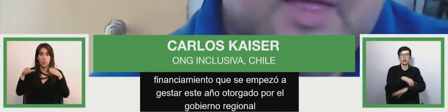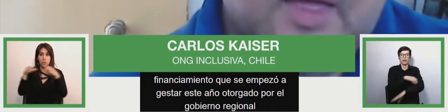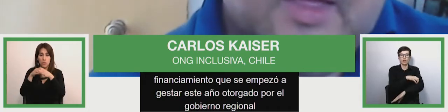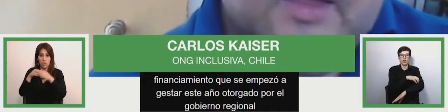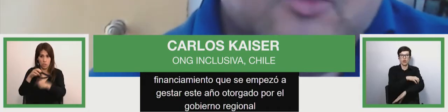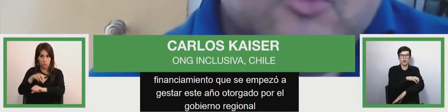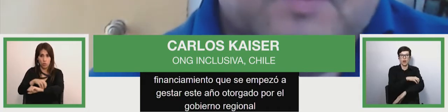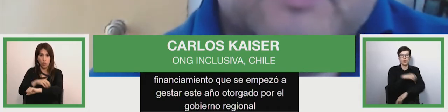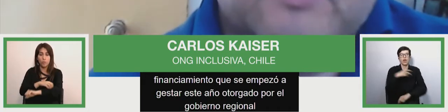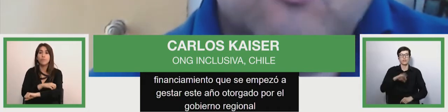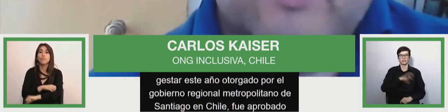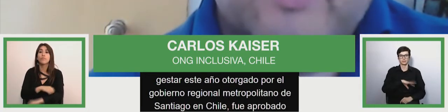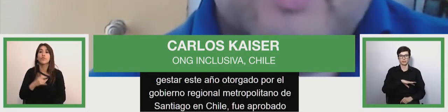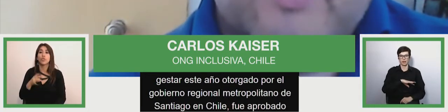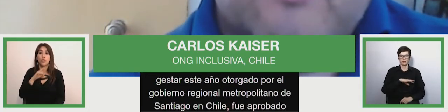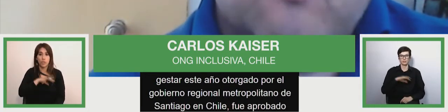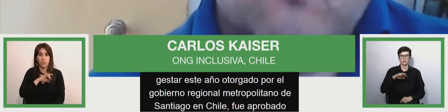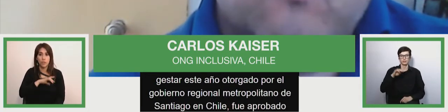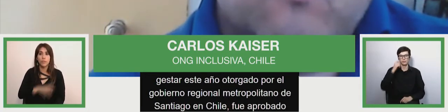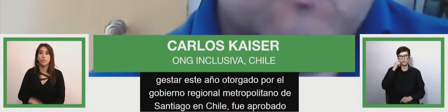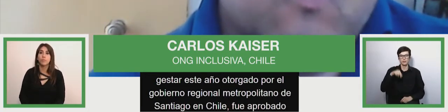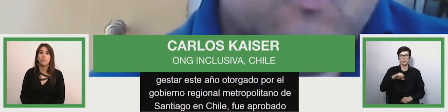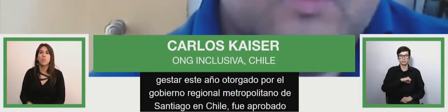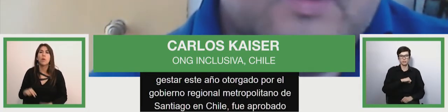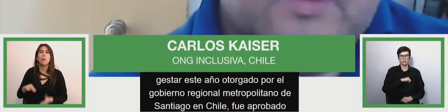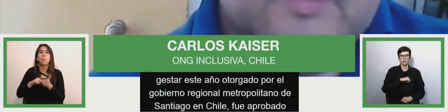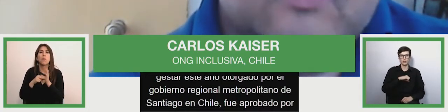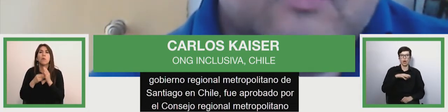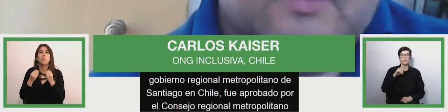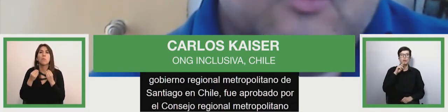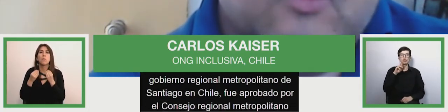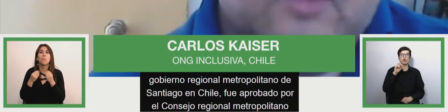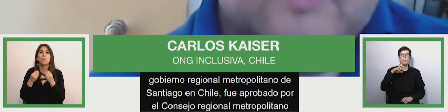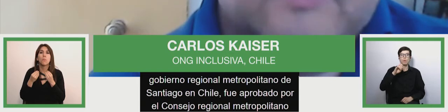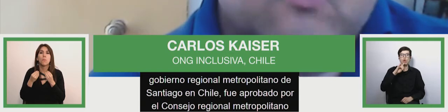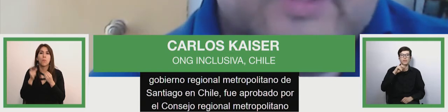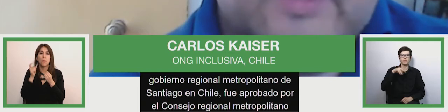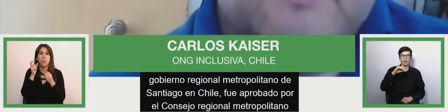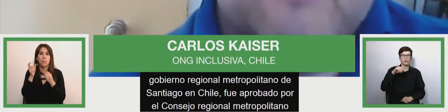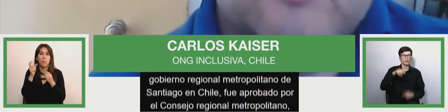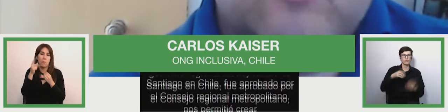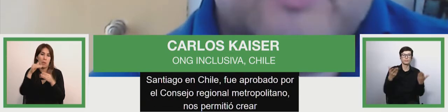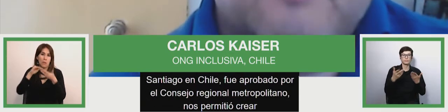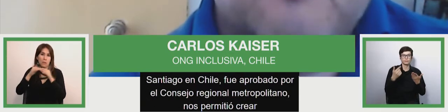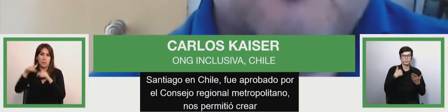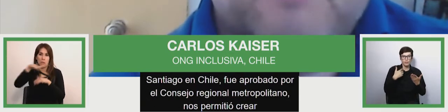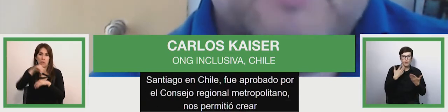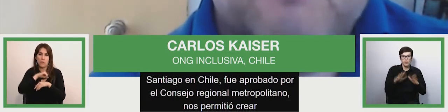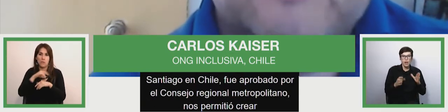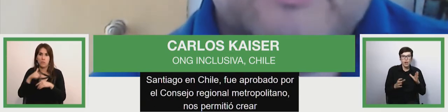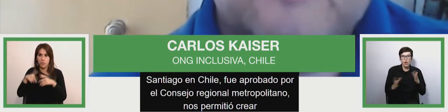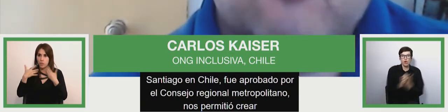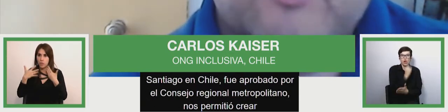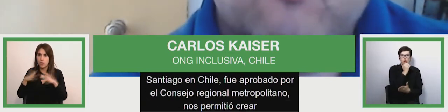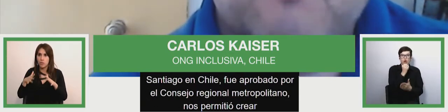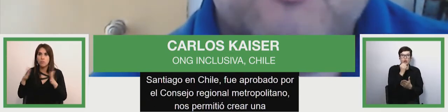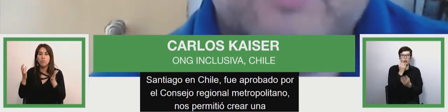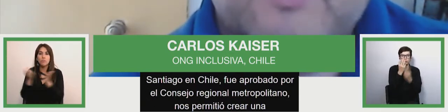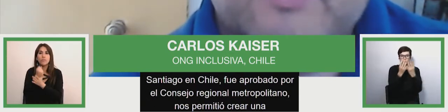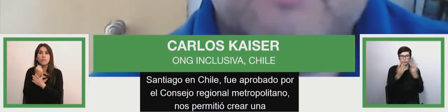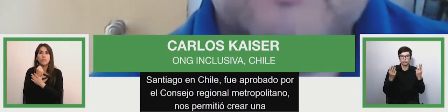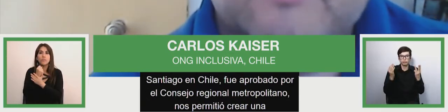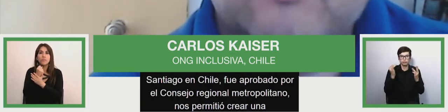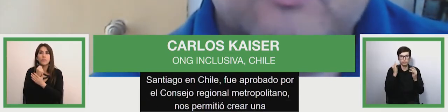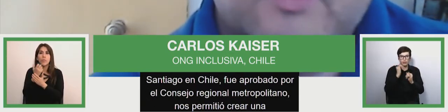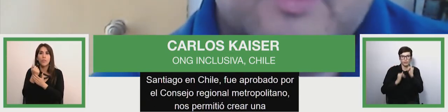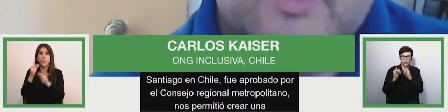nos permitió crear una lo quiero decir una academia virtual para empezar a desarrollar un programa